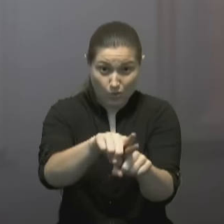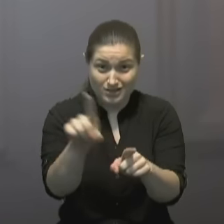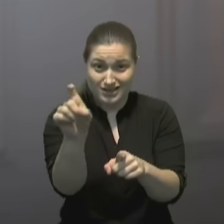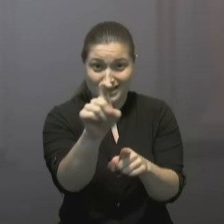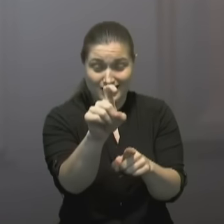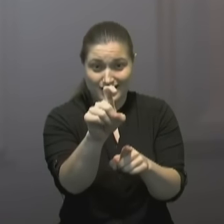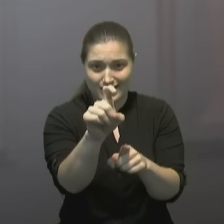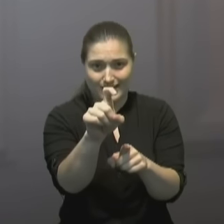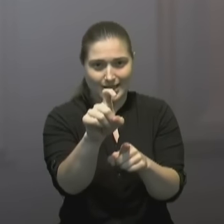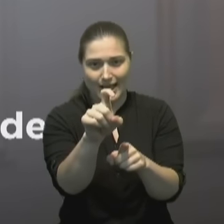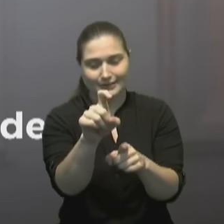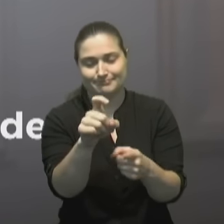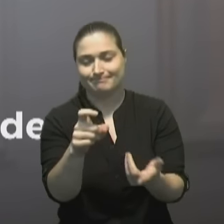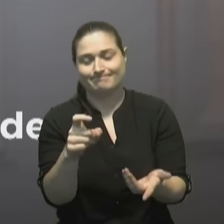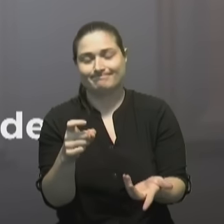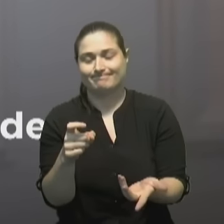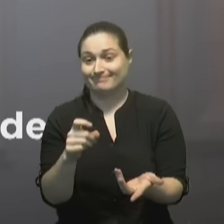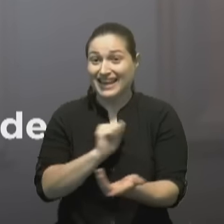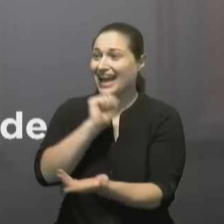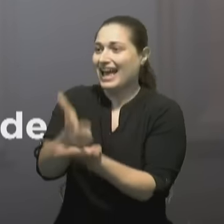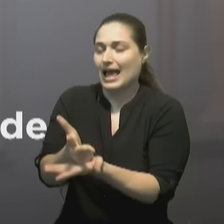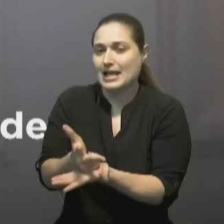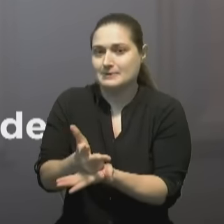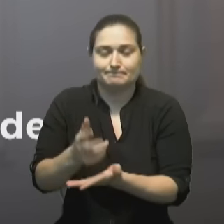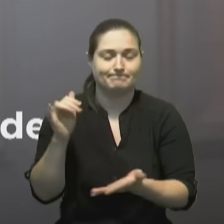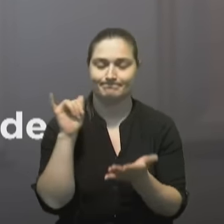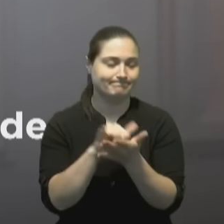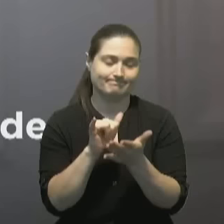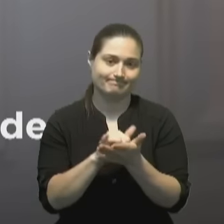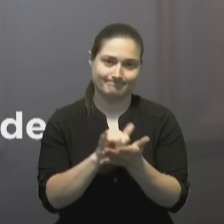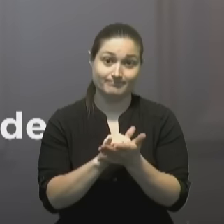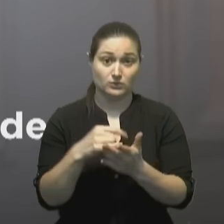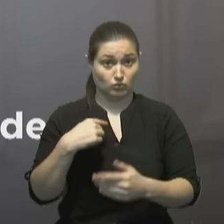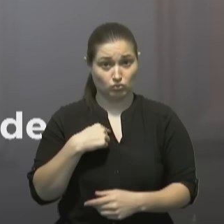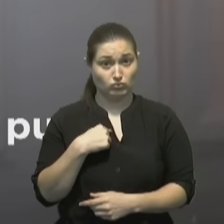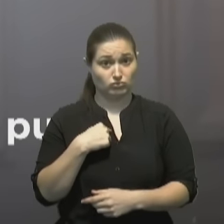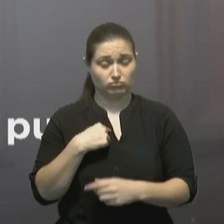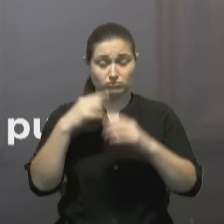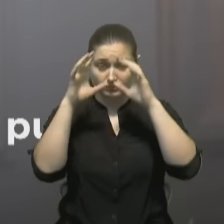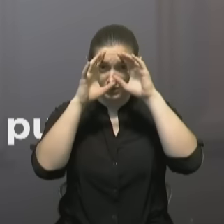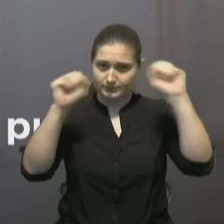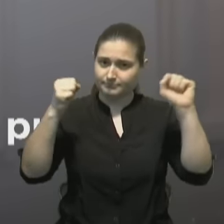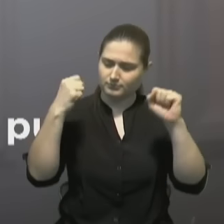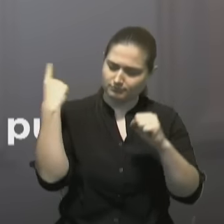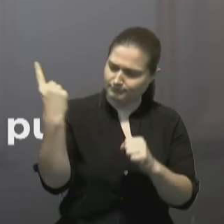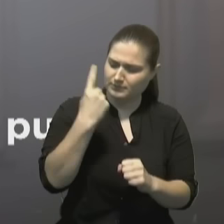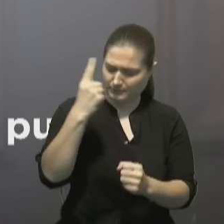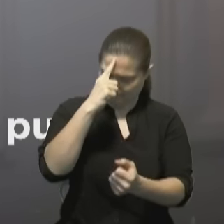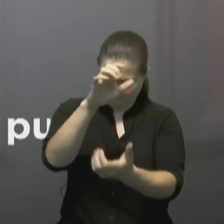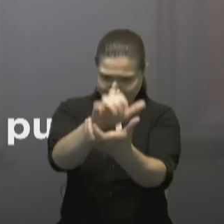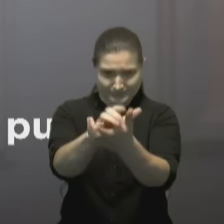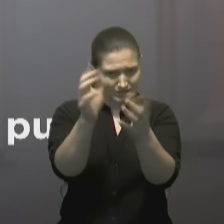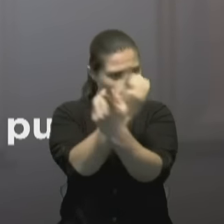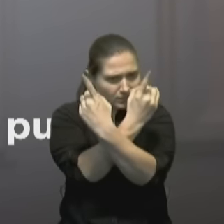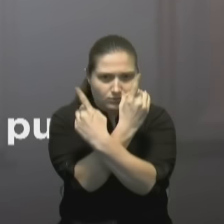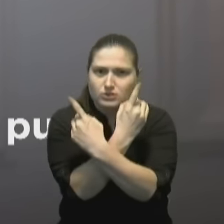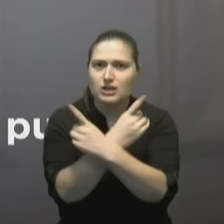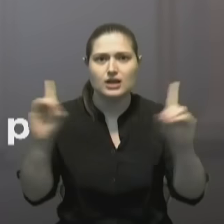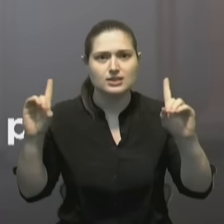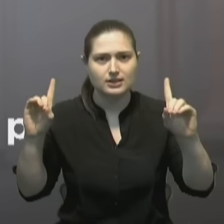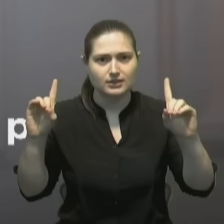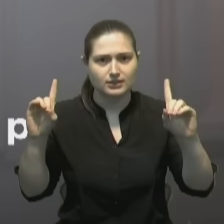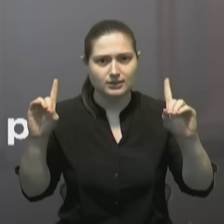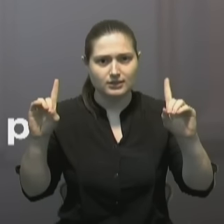ser aprobada. Como presidente, siempre he sido fiel al principio de que en una democracia se puede conseguir